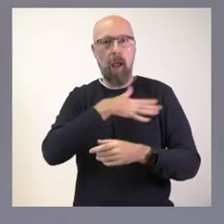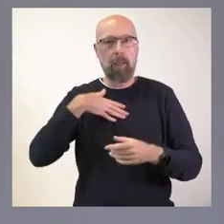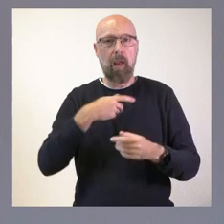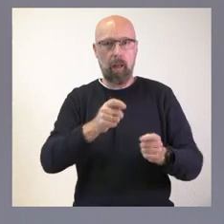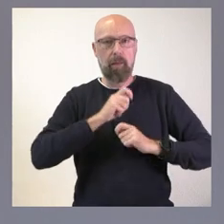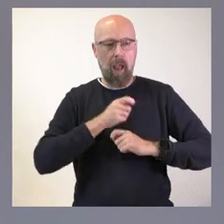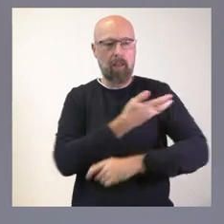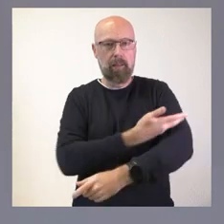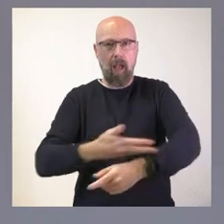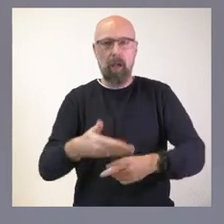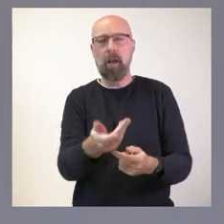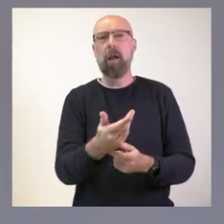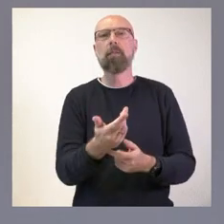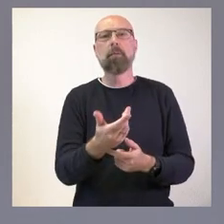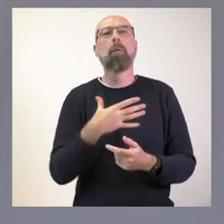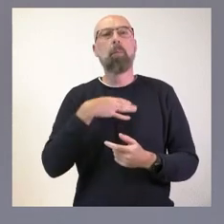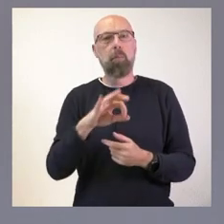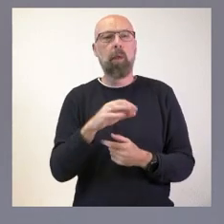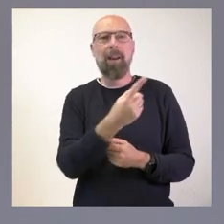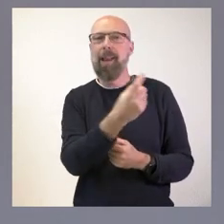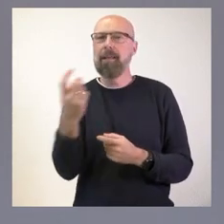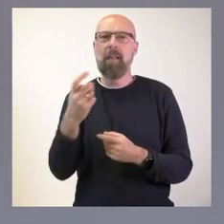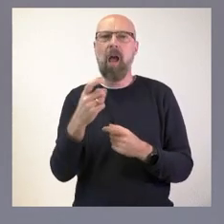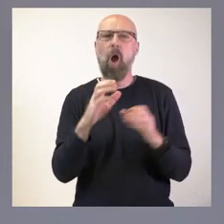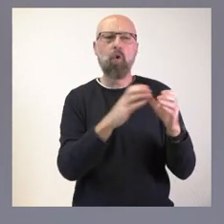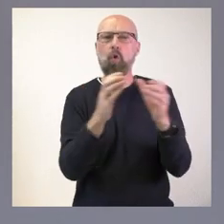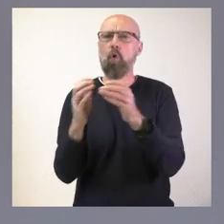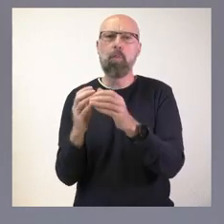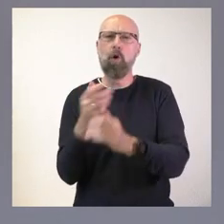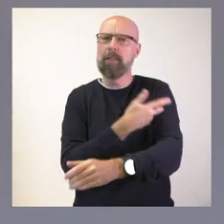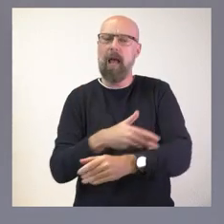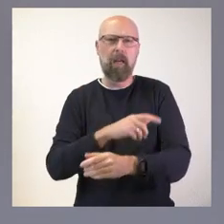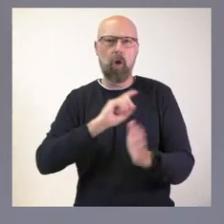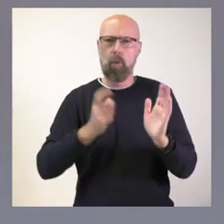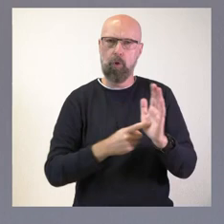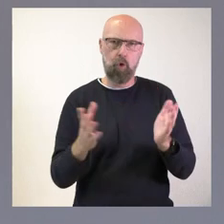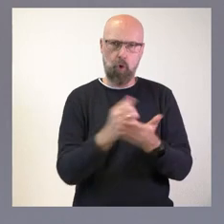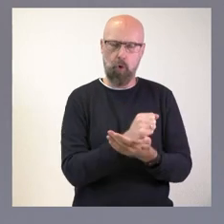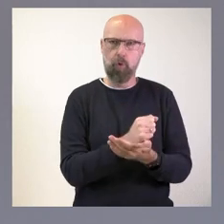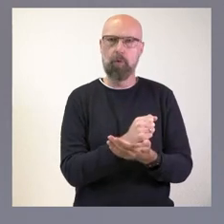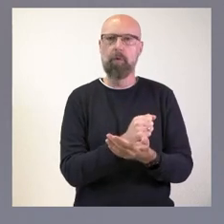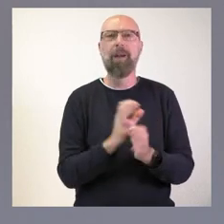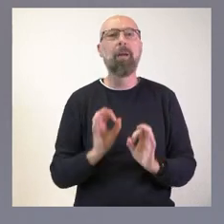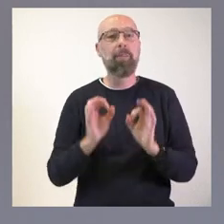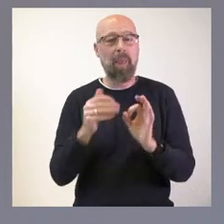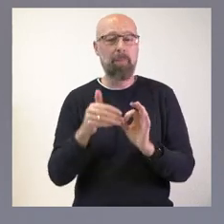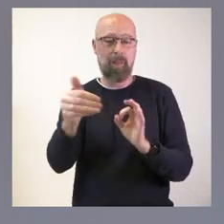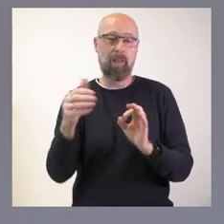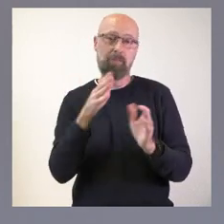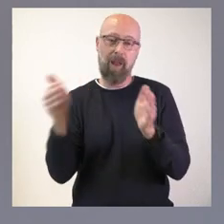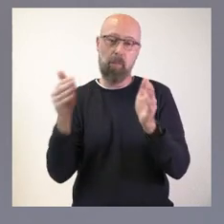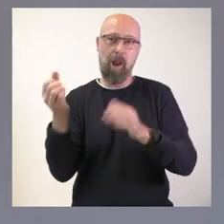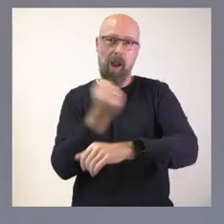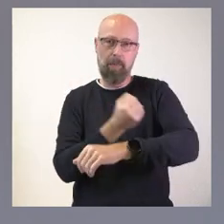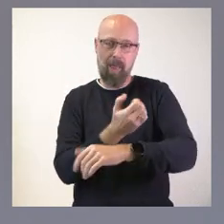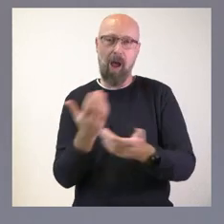días. Esta necesidad es para todos los grupos sanguíneos y especialmente relevante en Navidad, que, lógicamente, es un